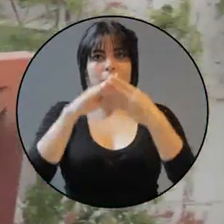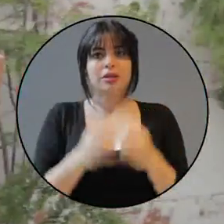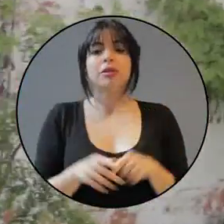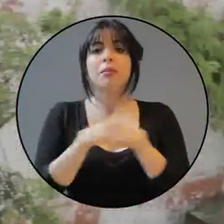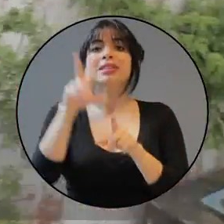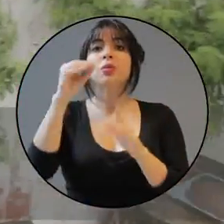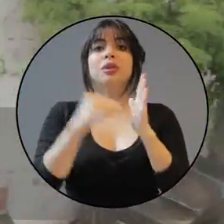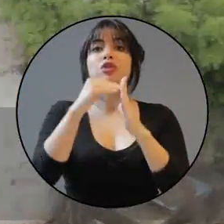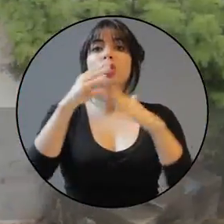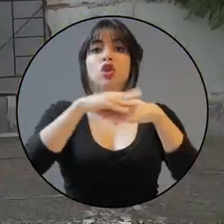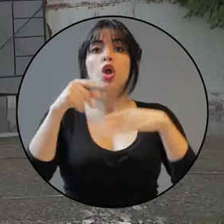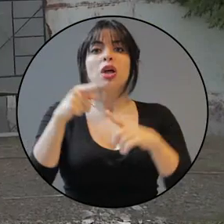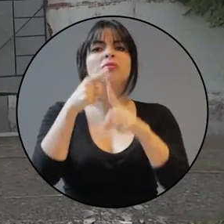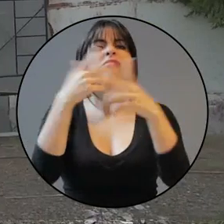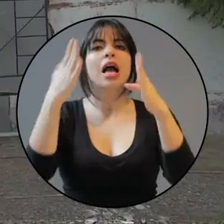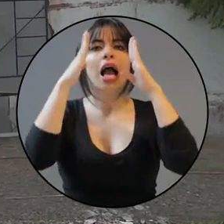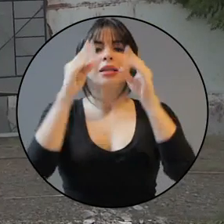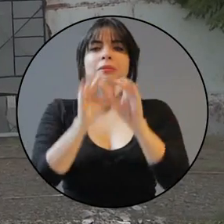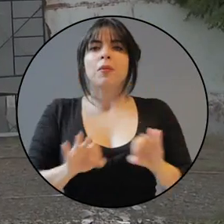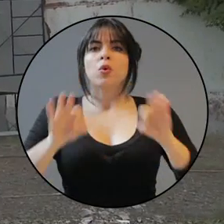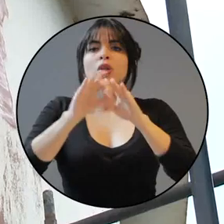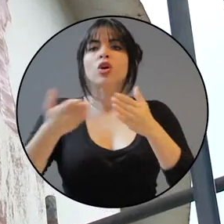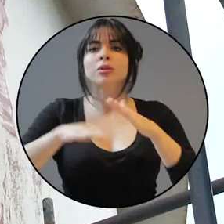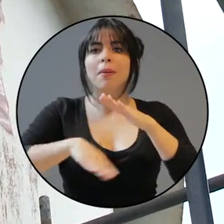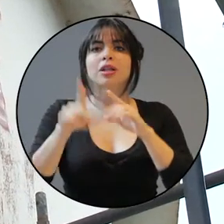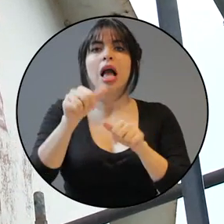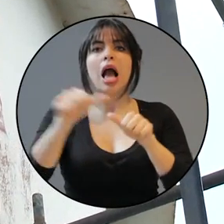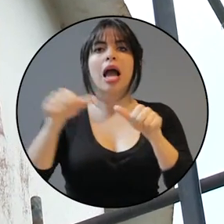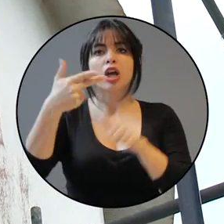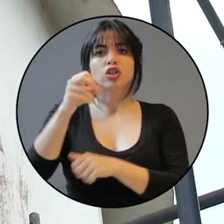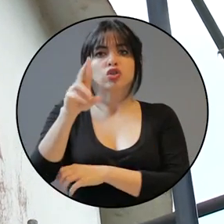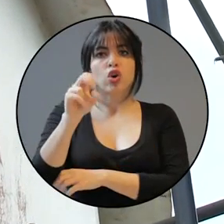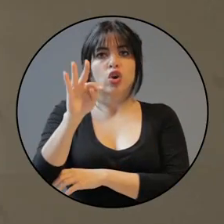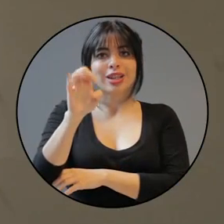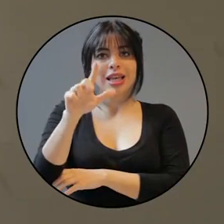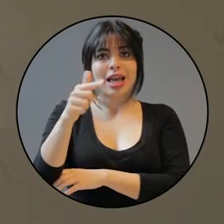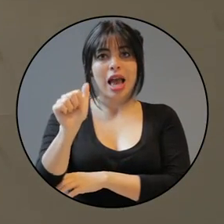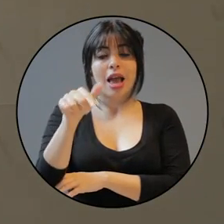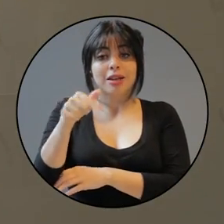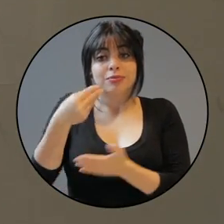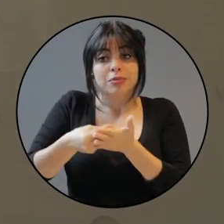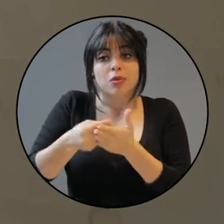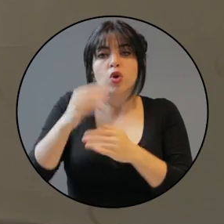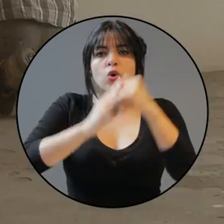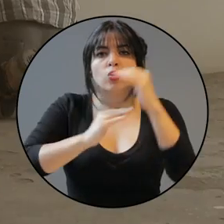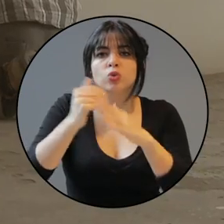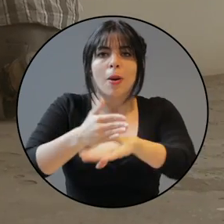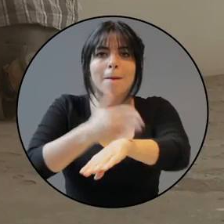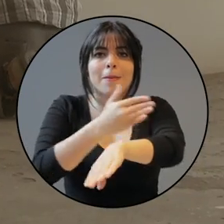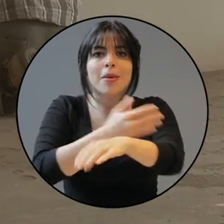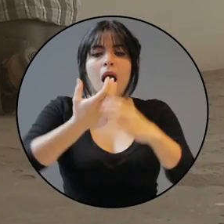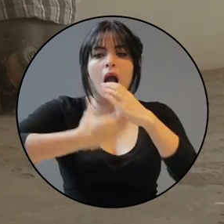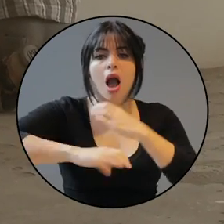destinamos 50 millones de dólares para la atención prioritaria de la región chorotega. Con esos recursos estamos construyendo y mejorando